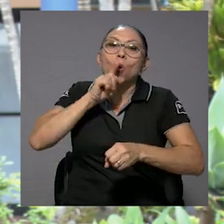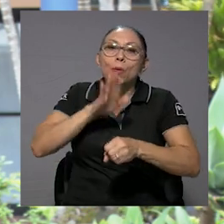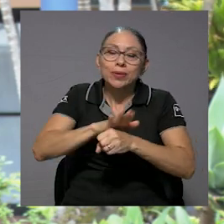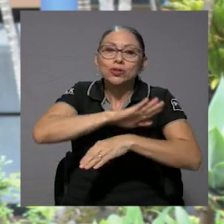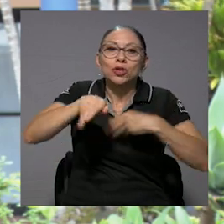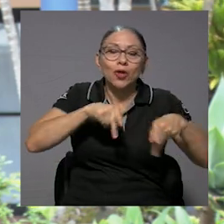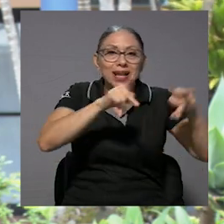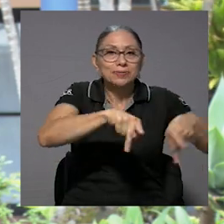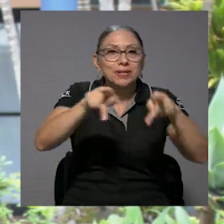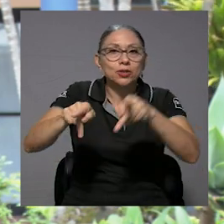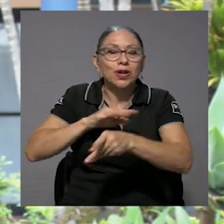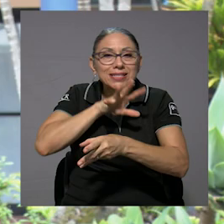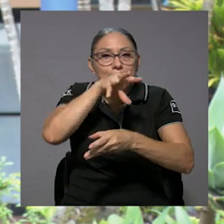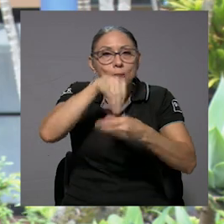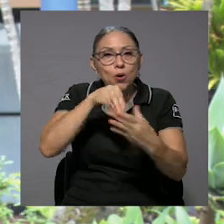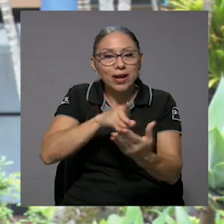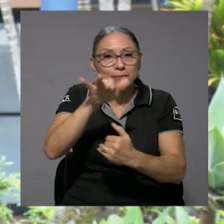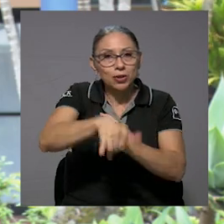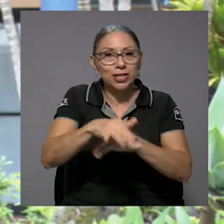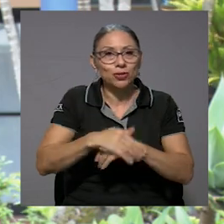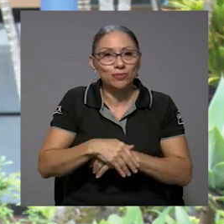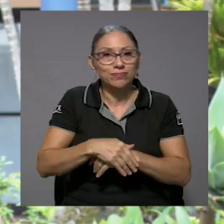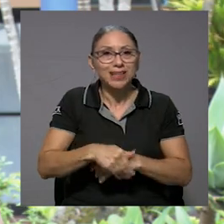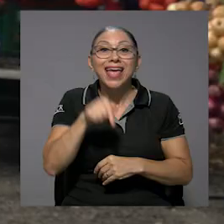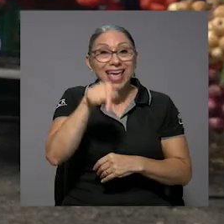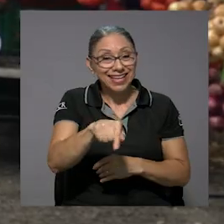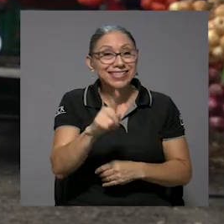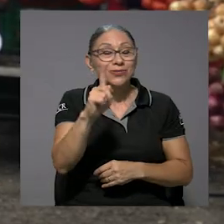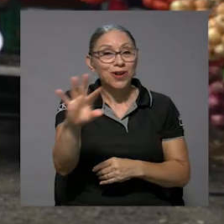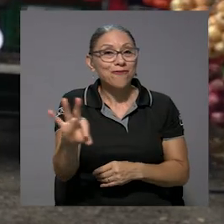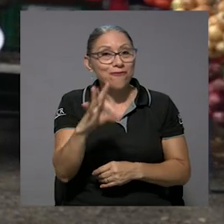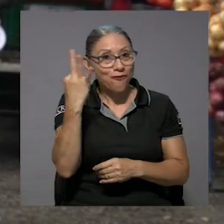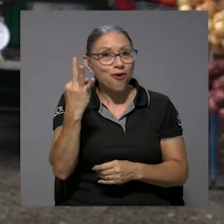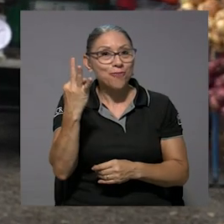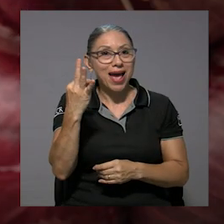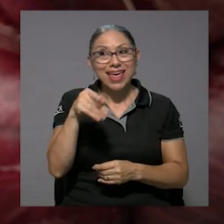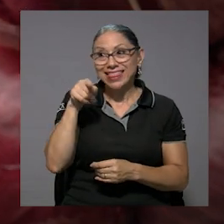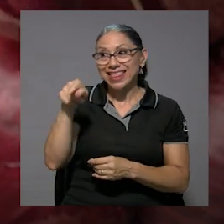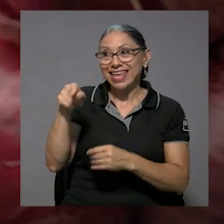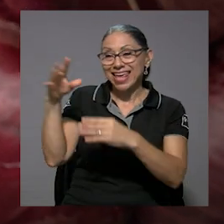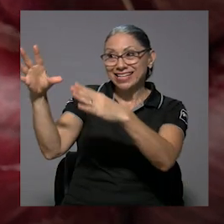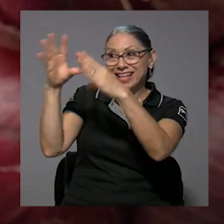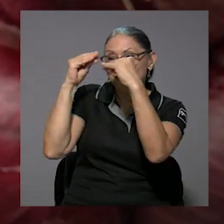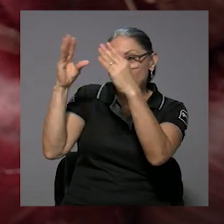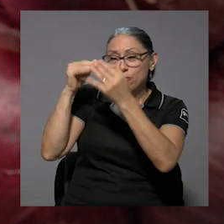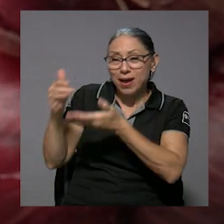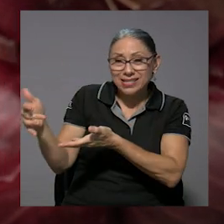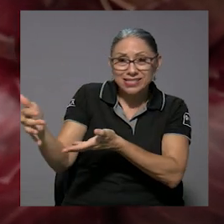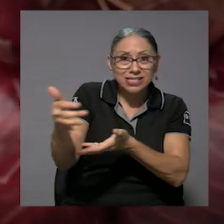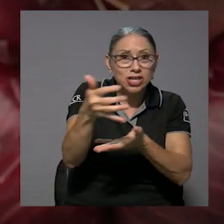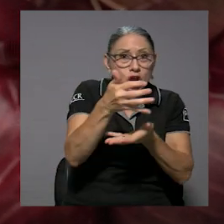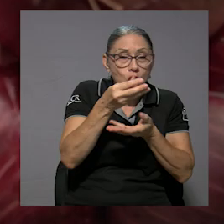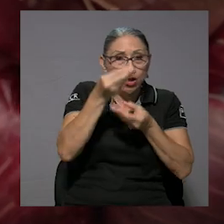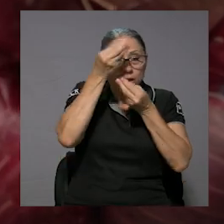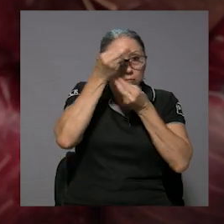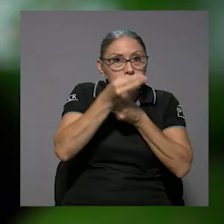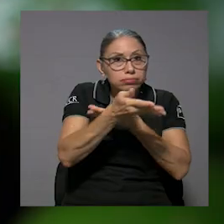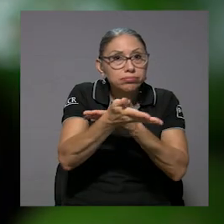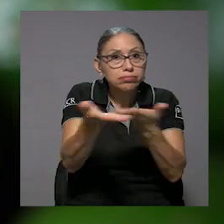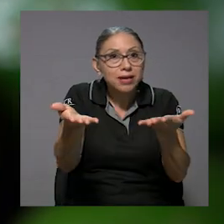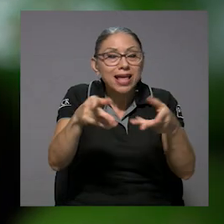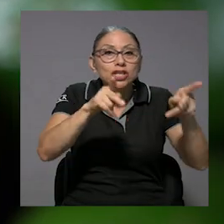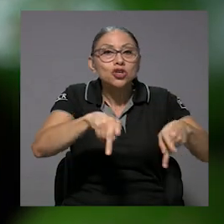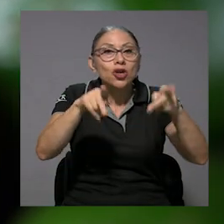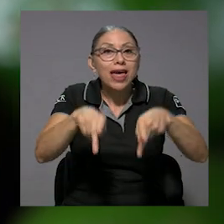fundamentalmente todas las personas que estuvieron involucradas en el proyecto. Esta es una forma también de llevar esta información que se genere, que se